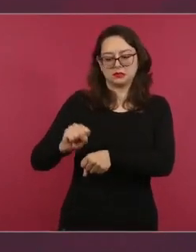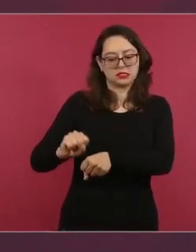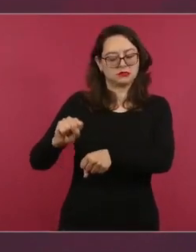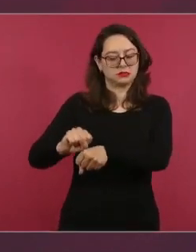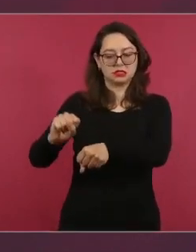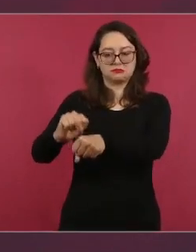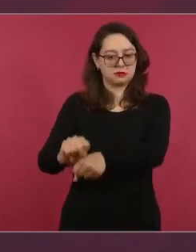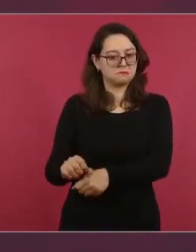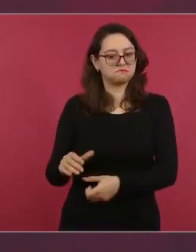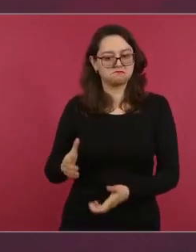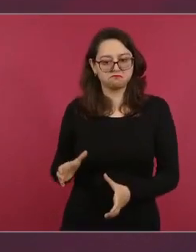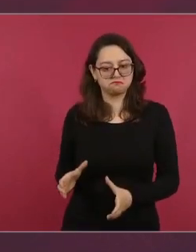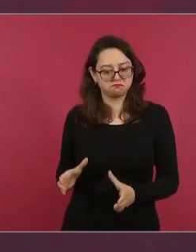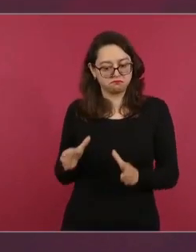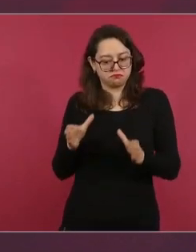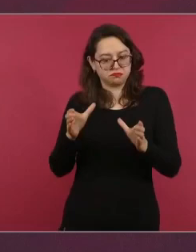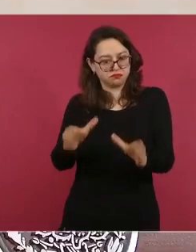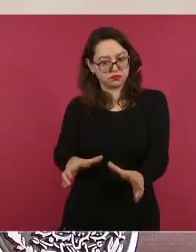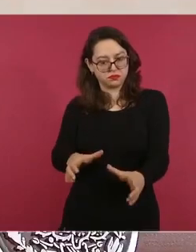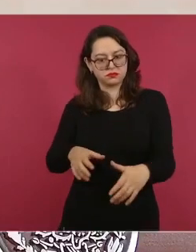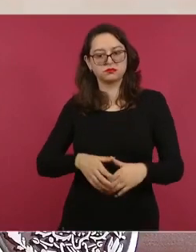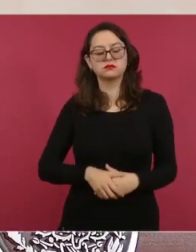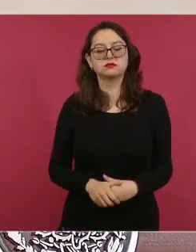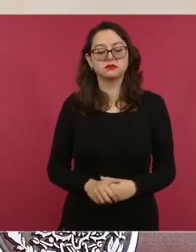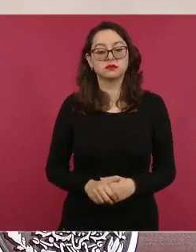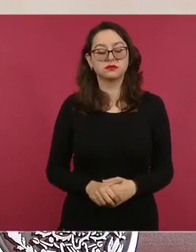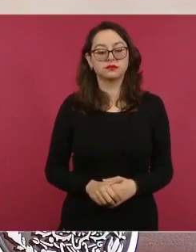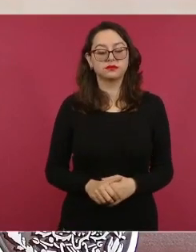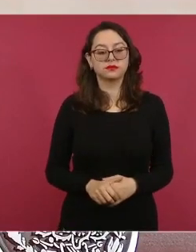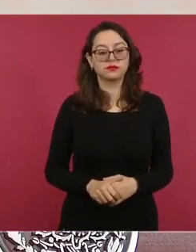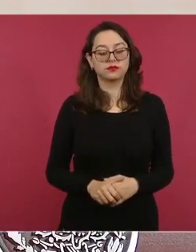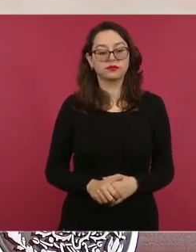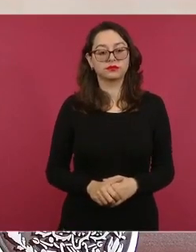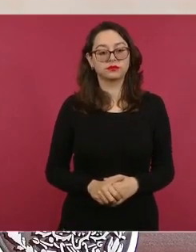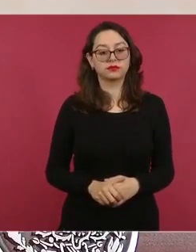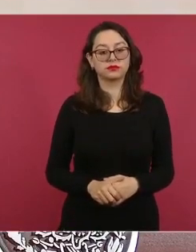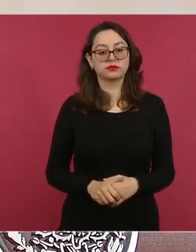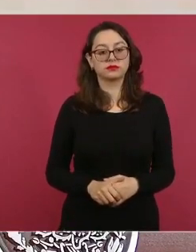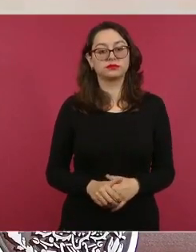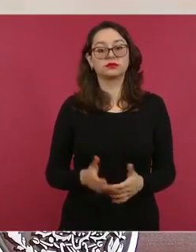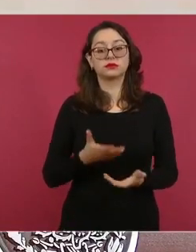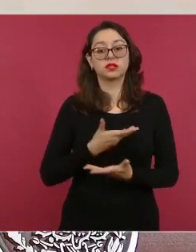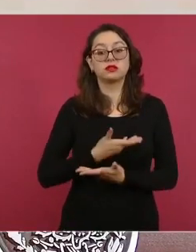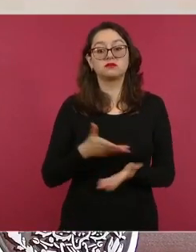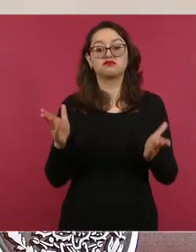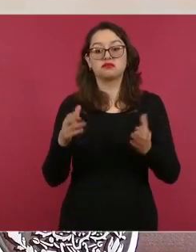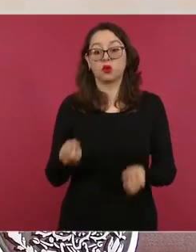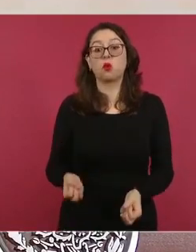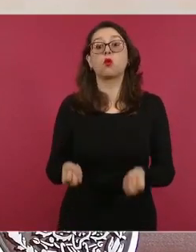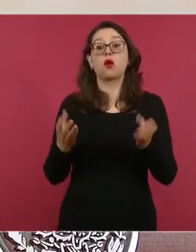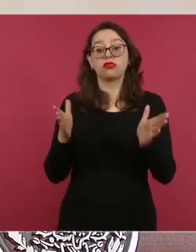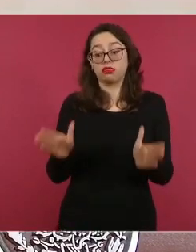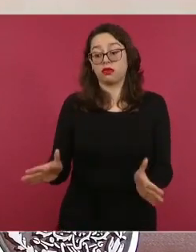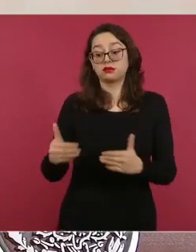distribuir tres millones